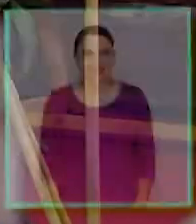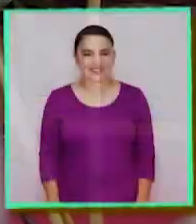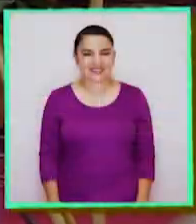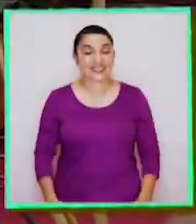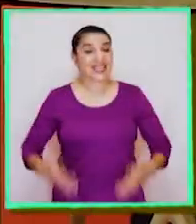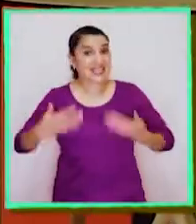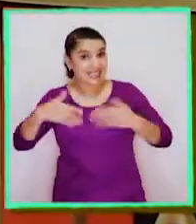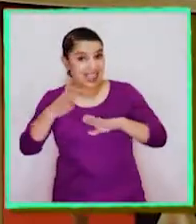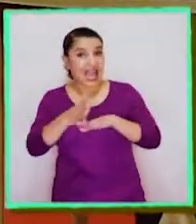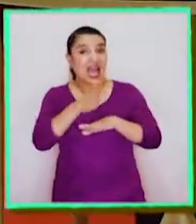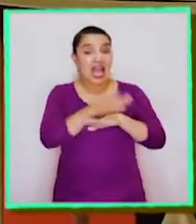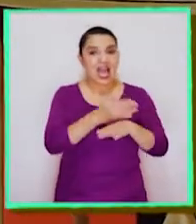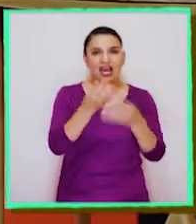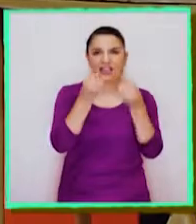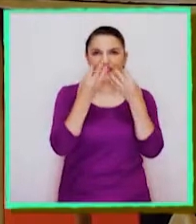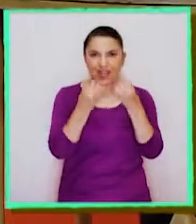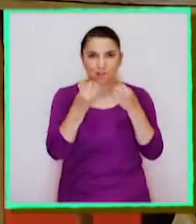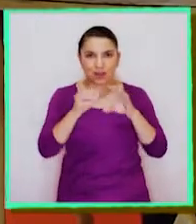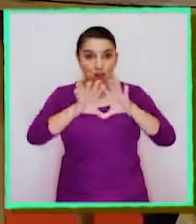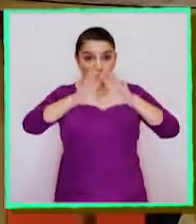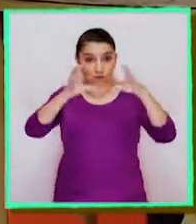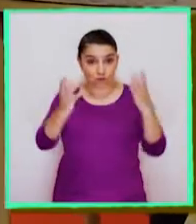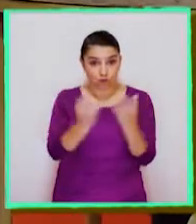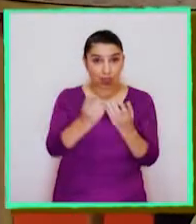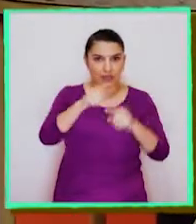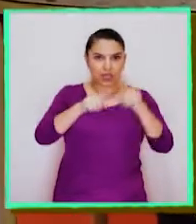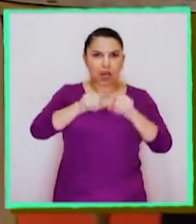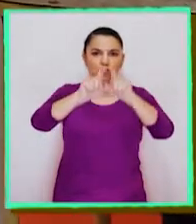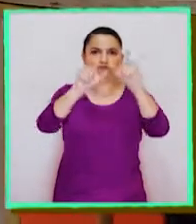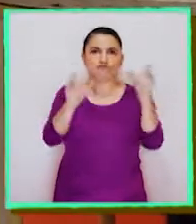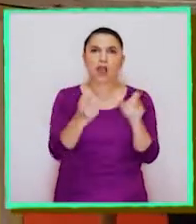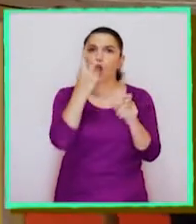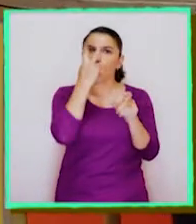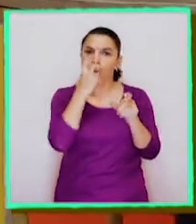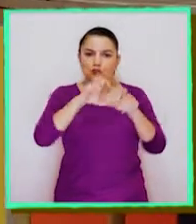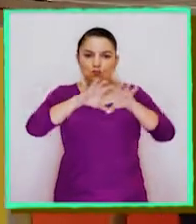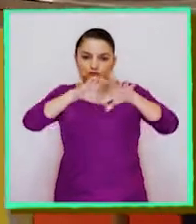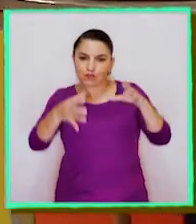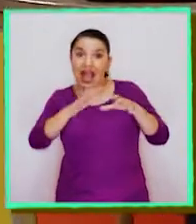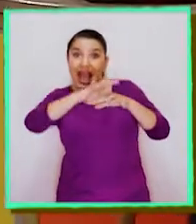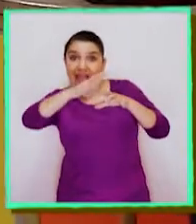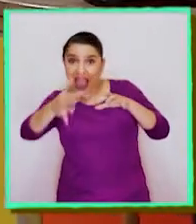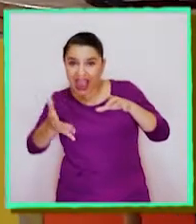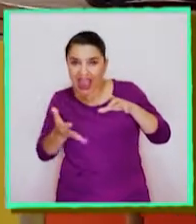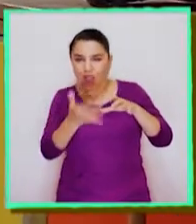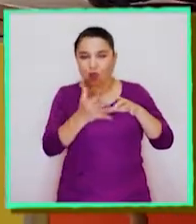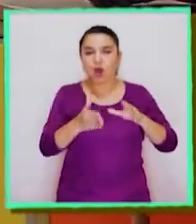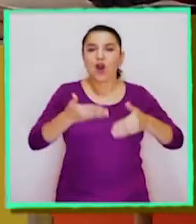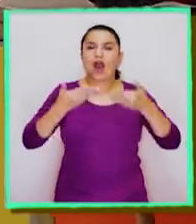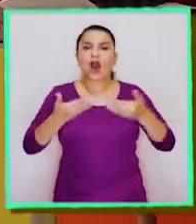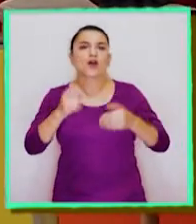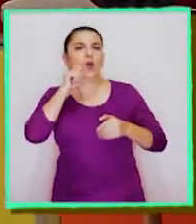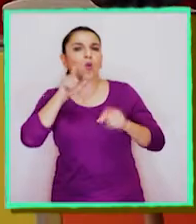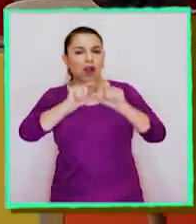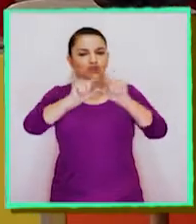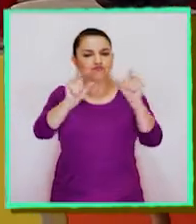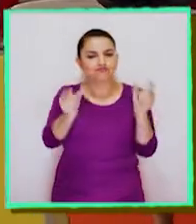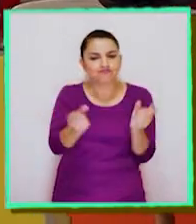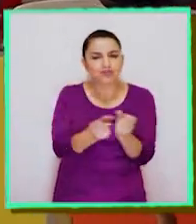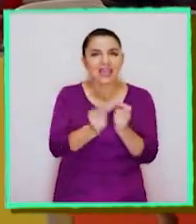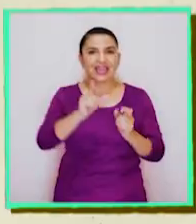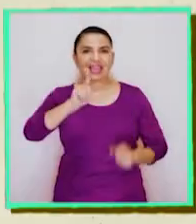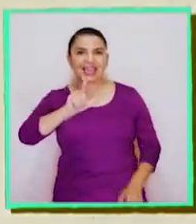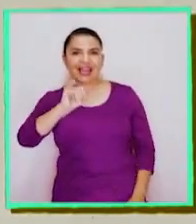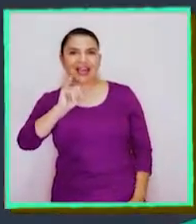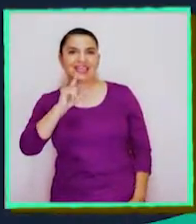Ya aprendimos acerca de la atmósfera y la hidrósfera, por lo que ahora nos detendremos en la litósfera.